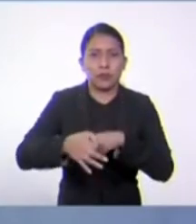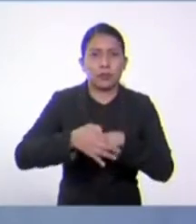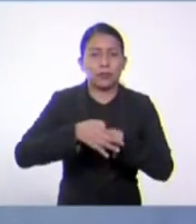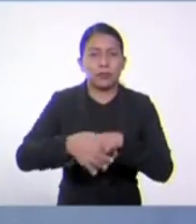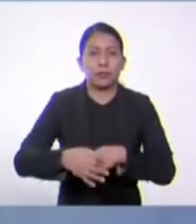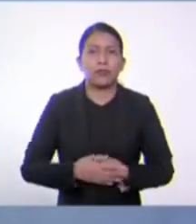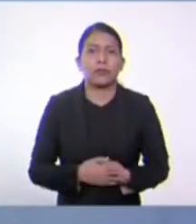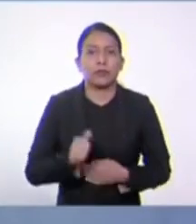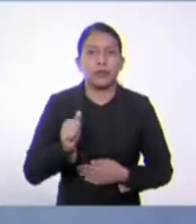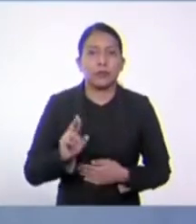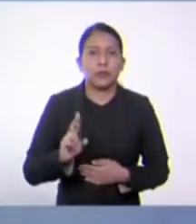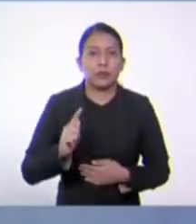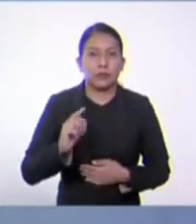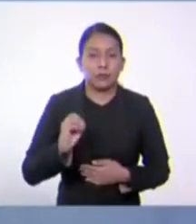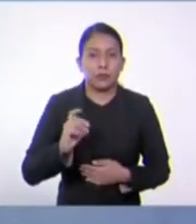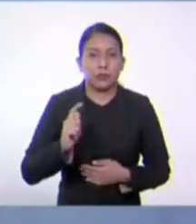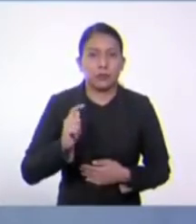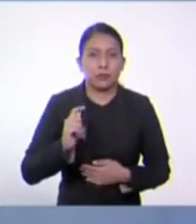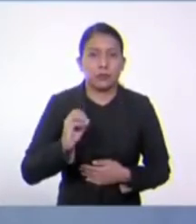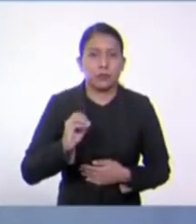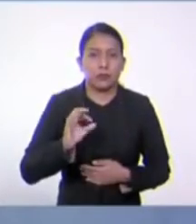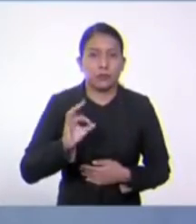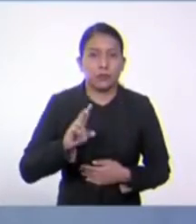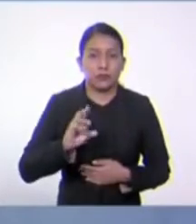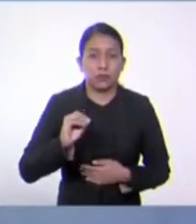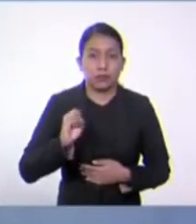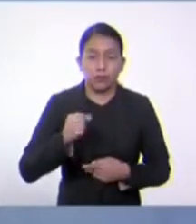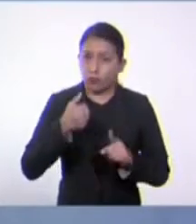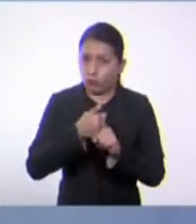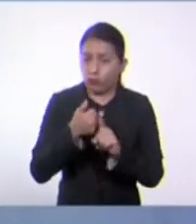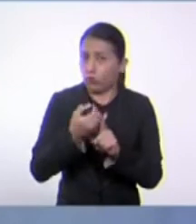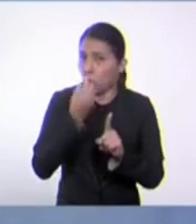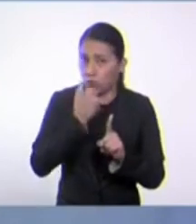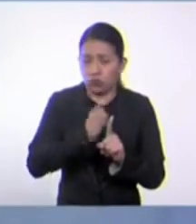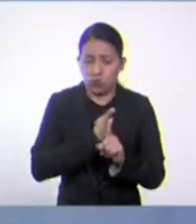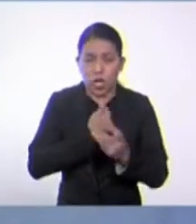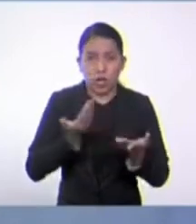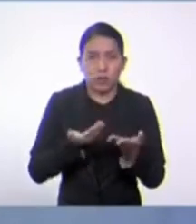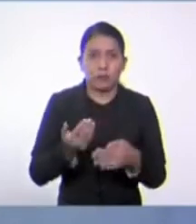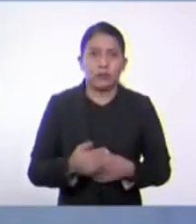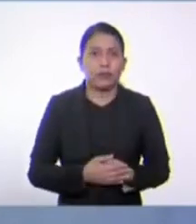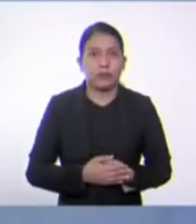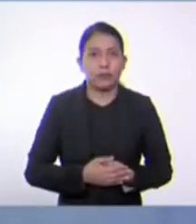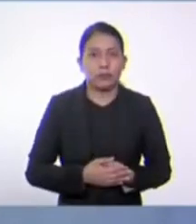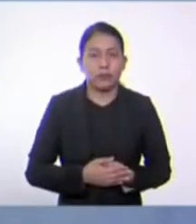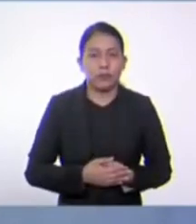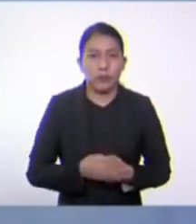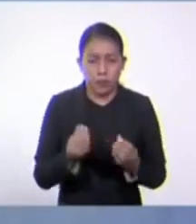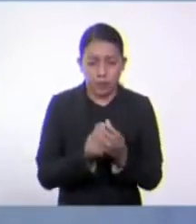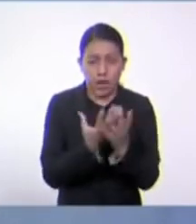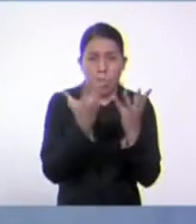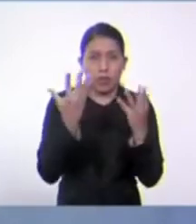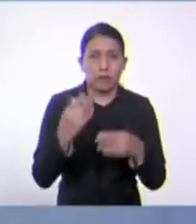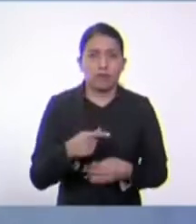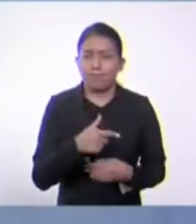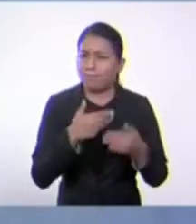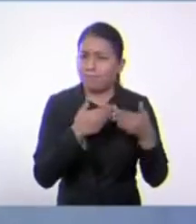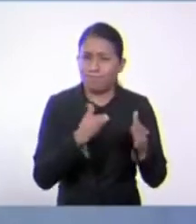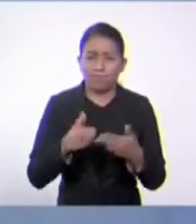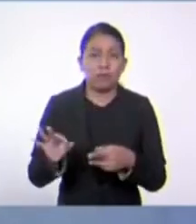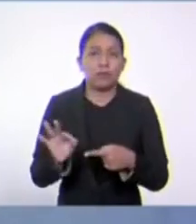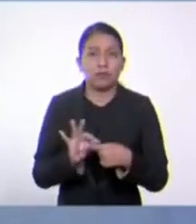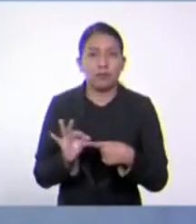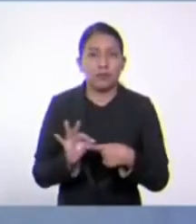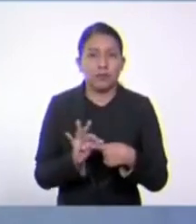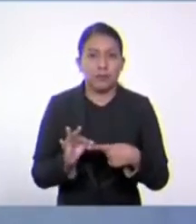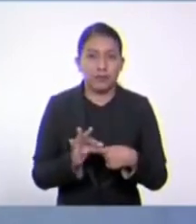autótrofos, es decir, que producen su propio alimento y también tienen una diversidad de funciones